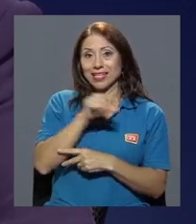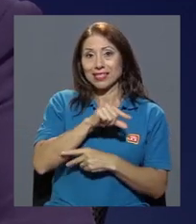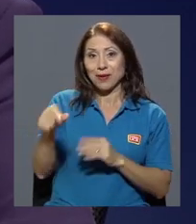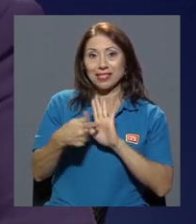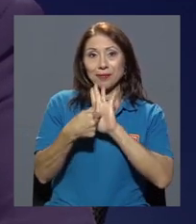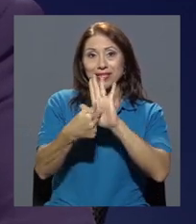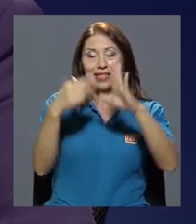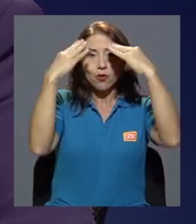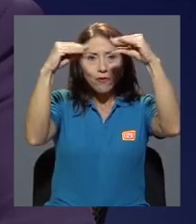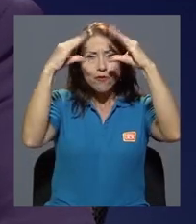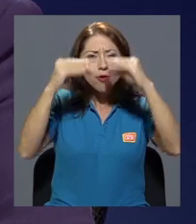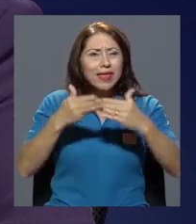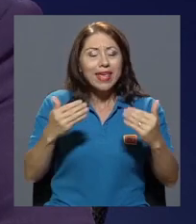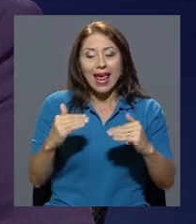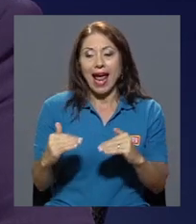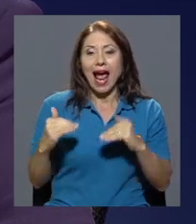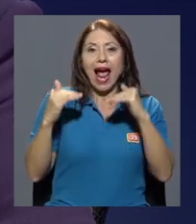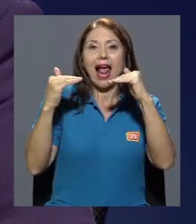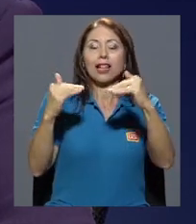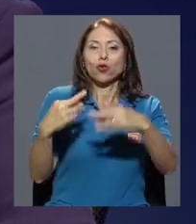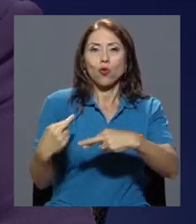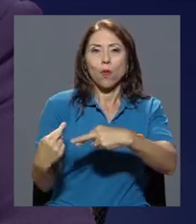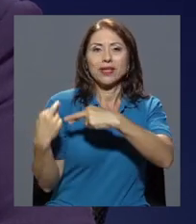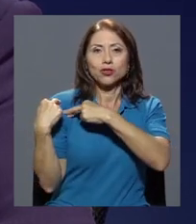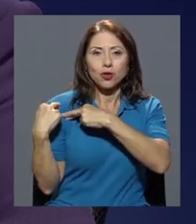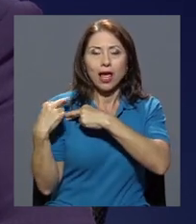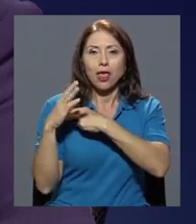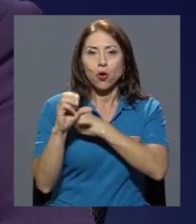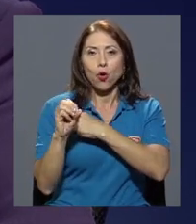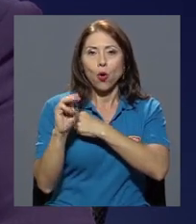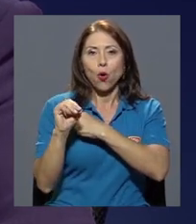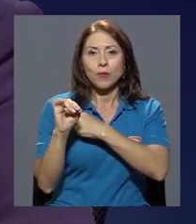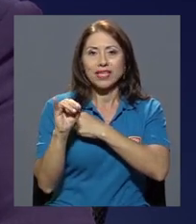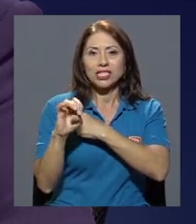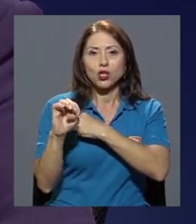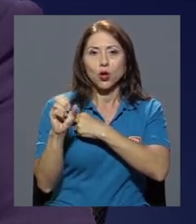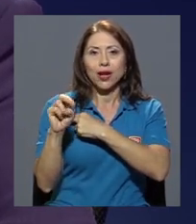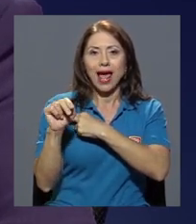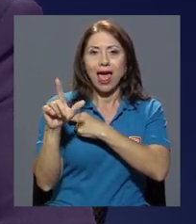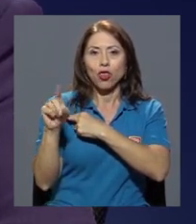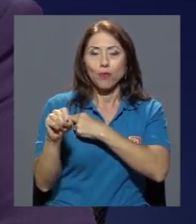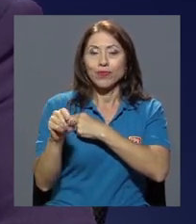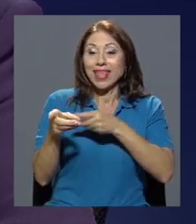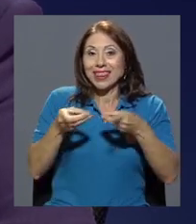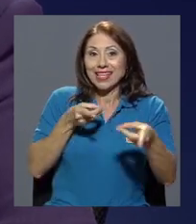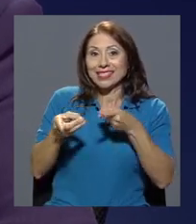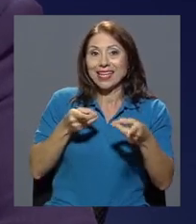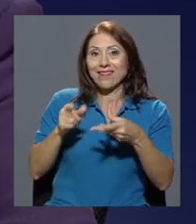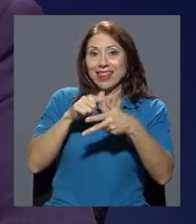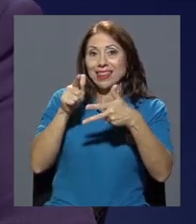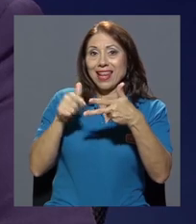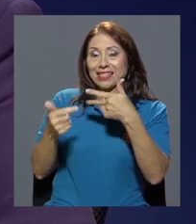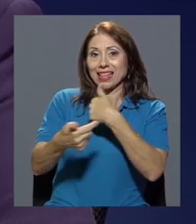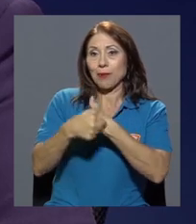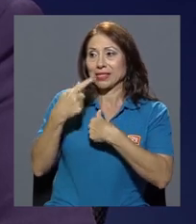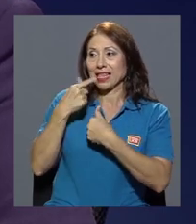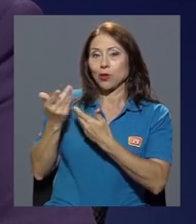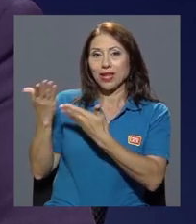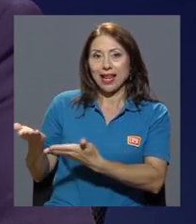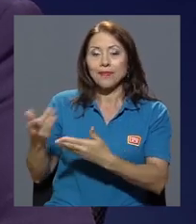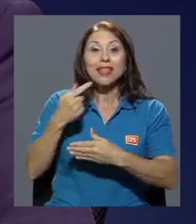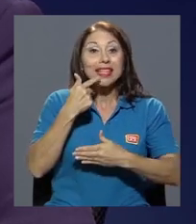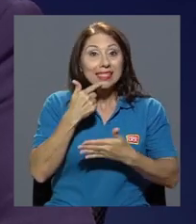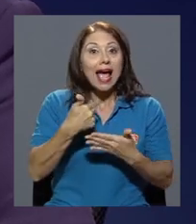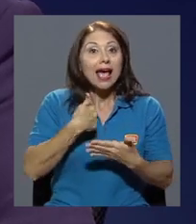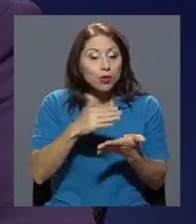Comisionado, donde precisamente describe estas tres etapas que Ileana ha dicho. Y señala que hay documentación